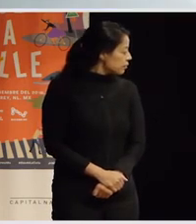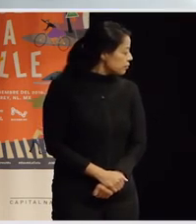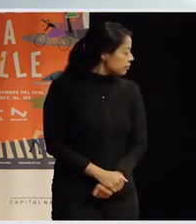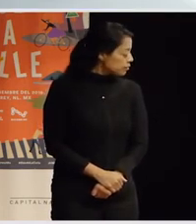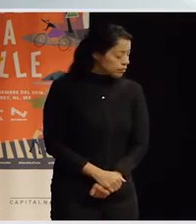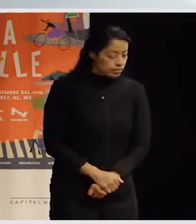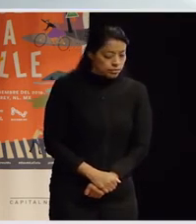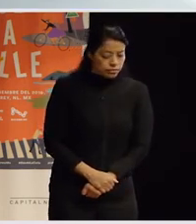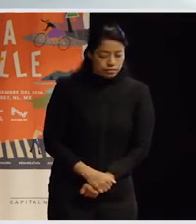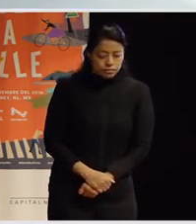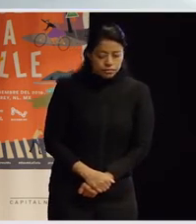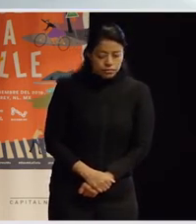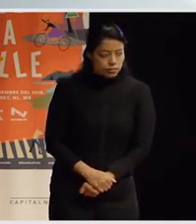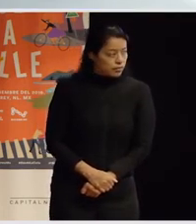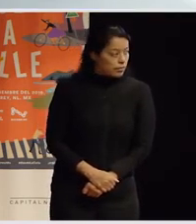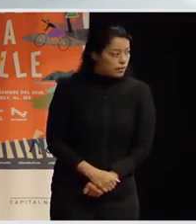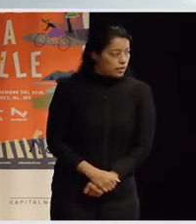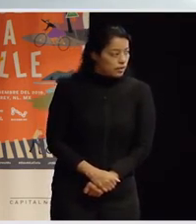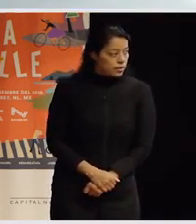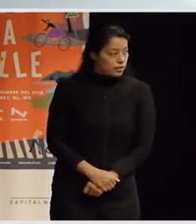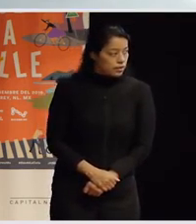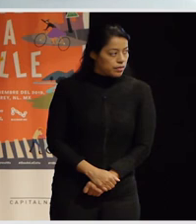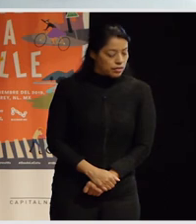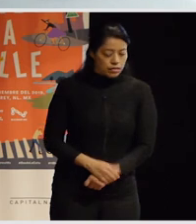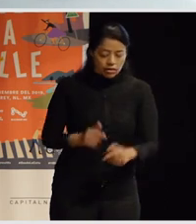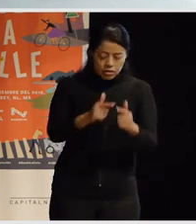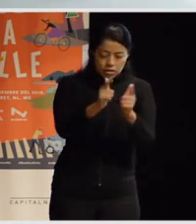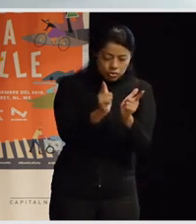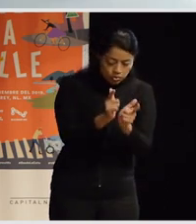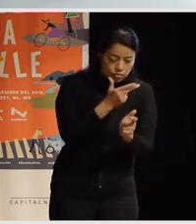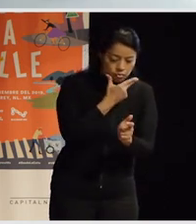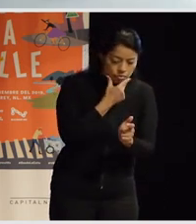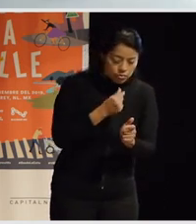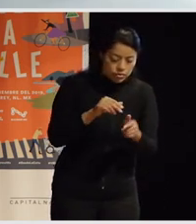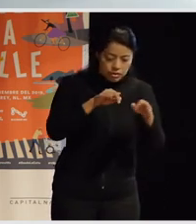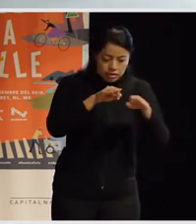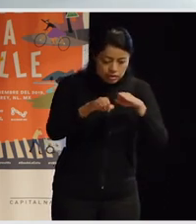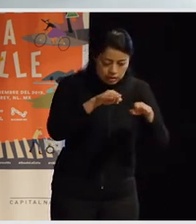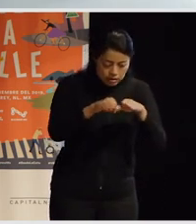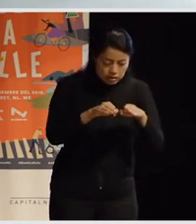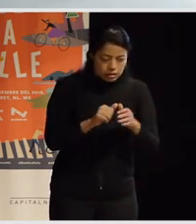creo que he entendido que habla para ver preguntando por si hay grupos de hombres que trabajen en temas de